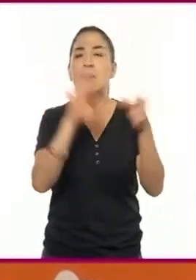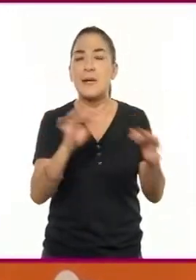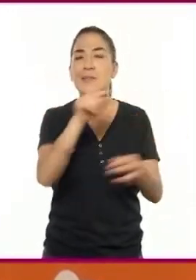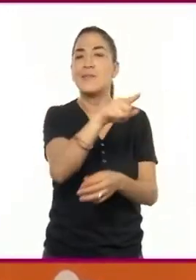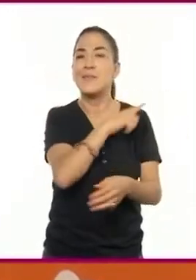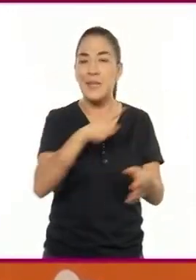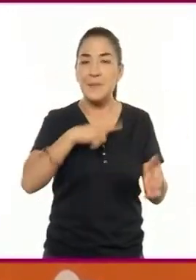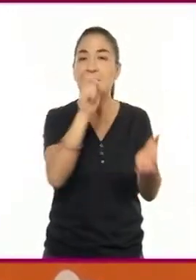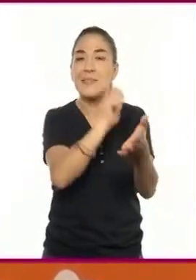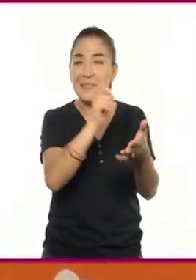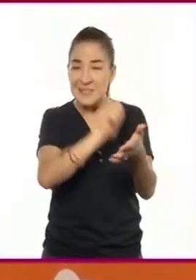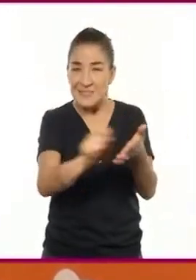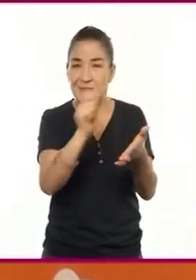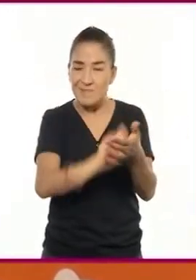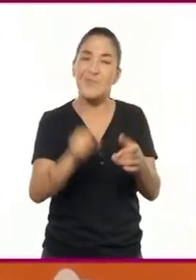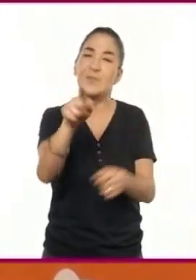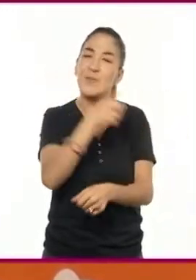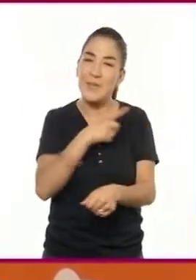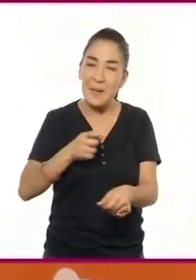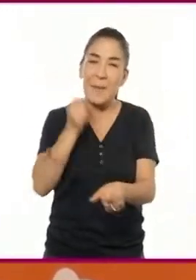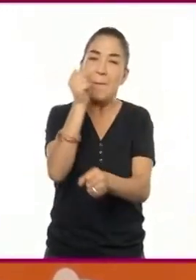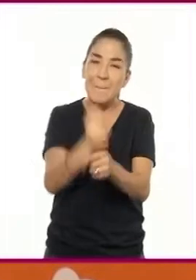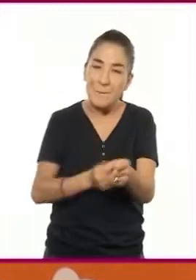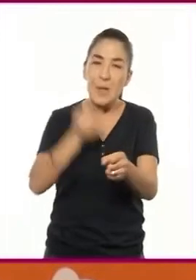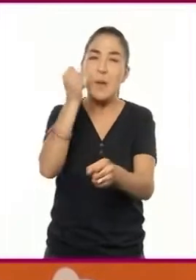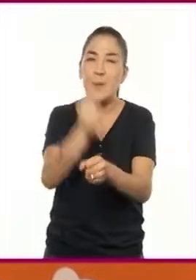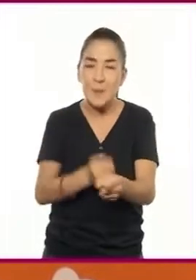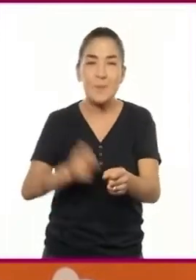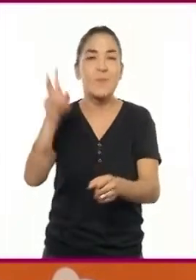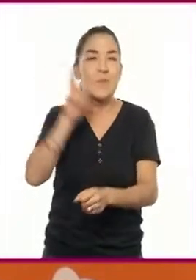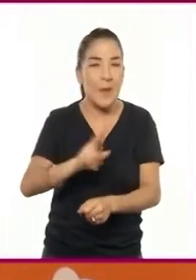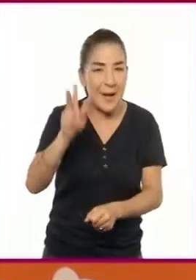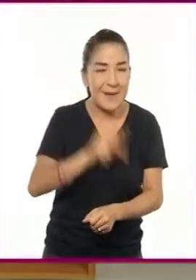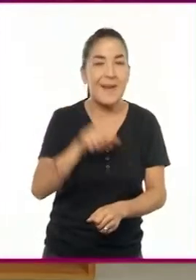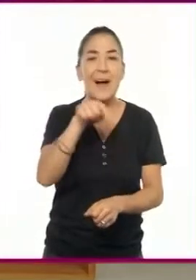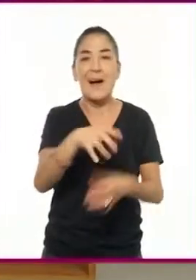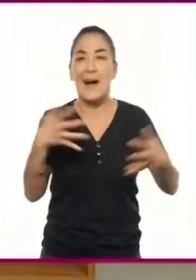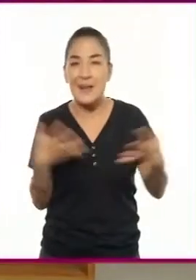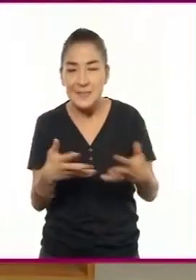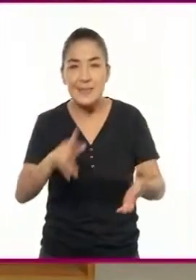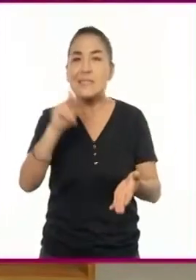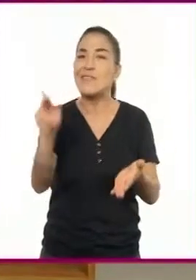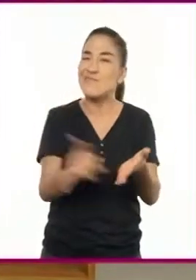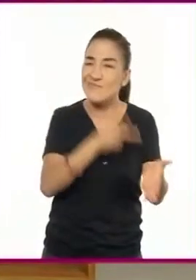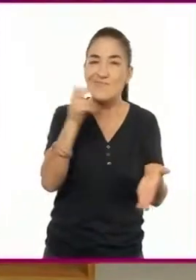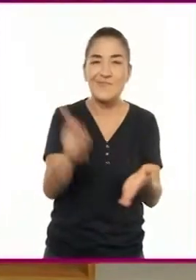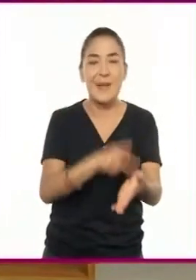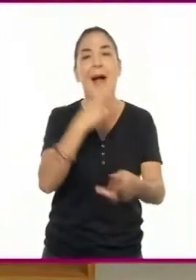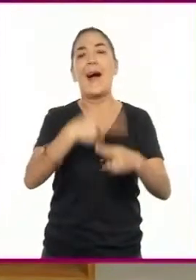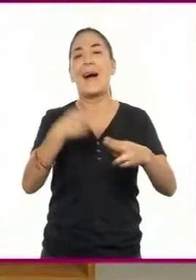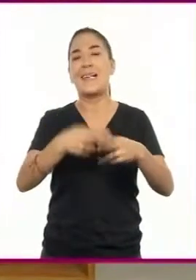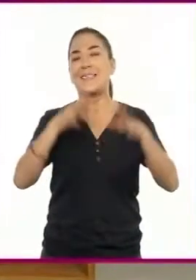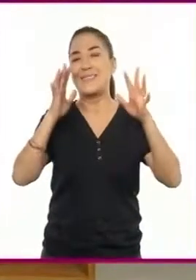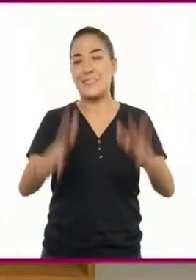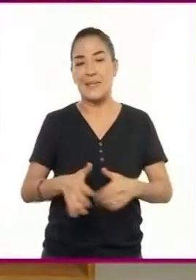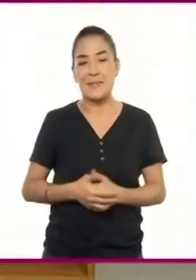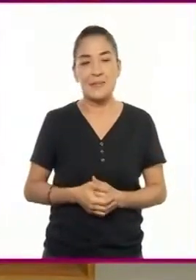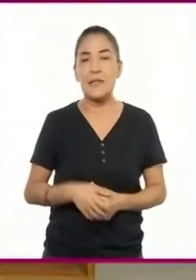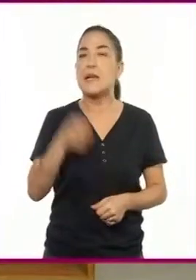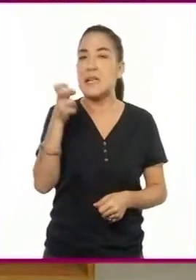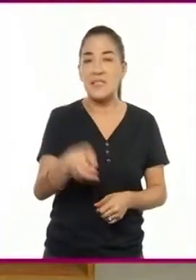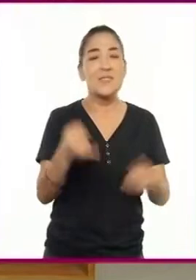practicar constantemente. Hay que pulir, probar, experimentar y repetir. Así es como su